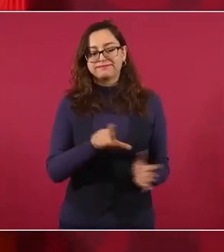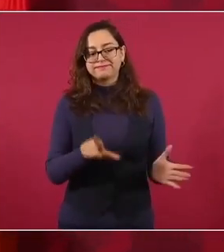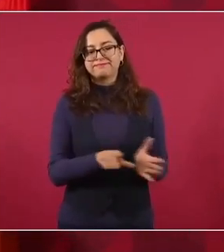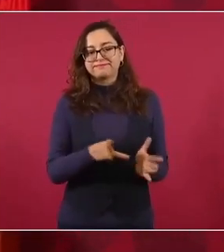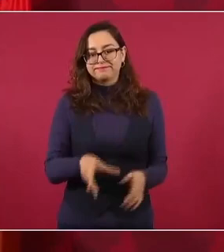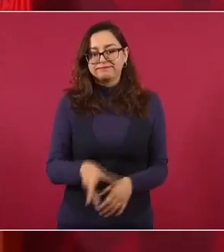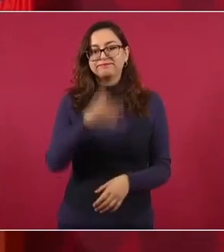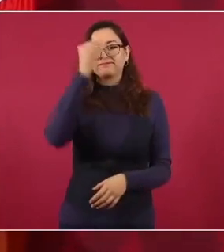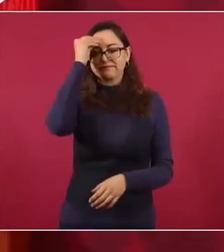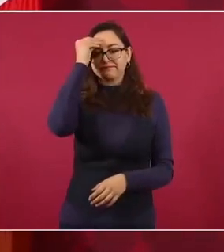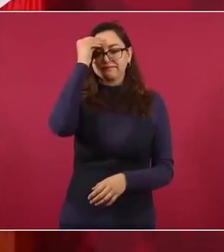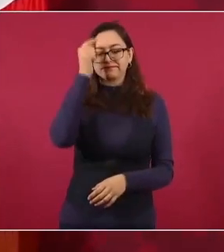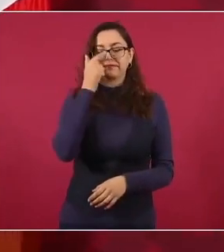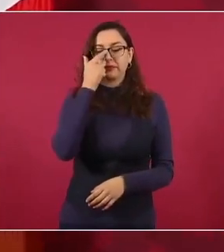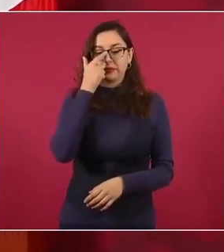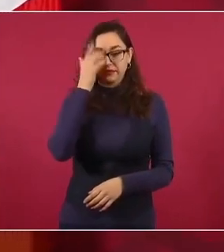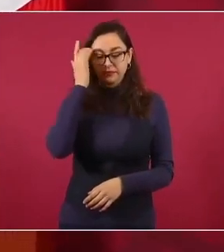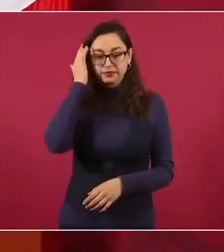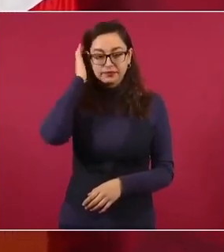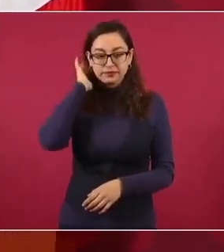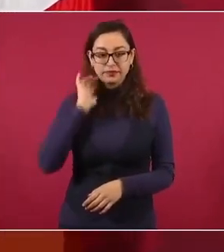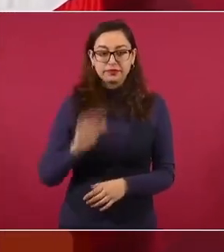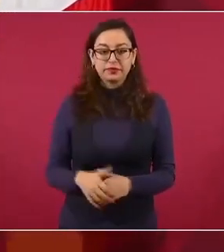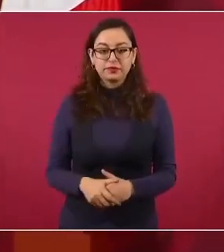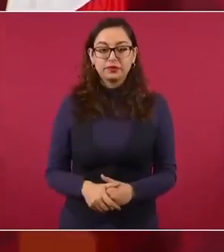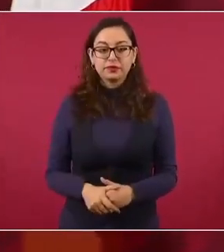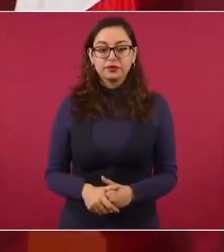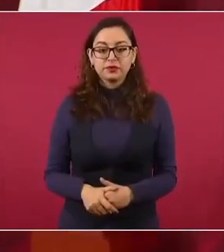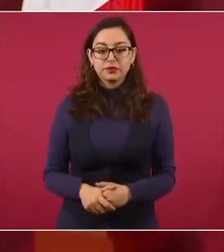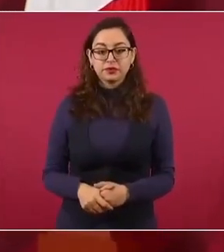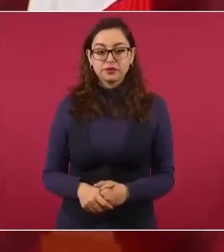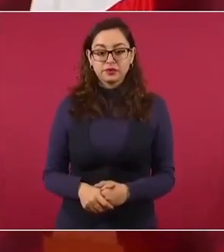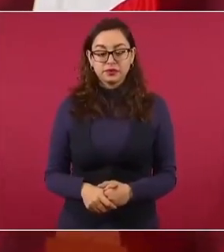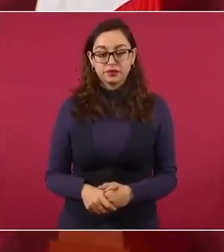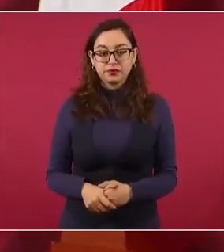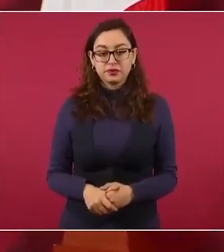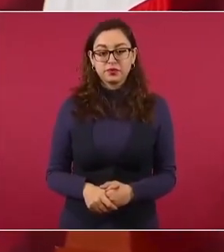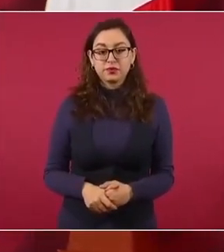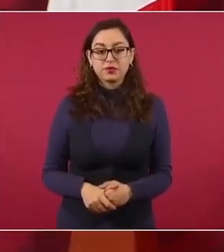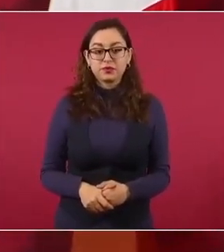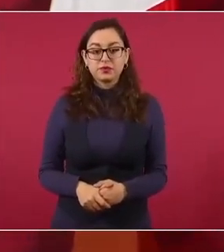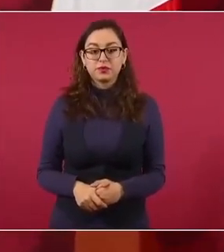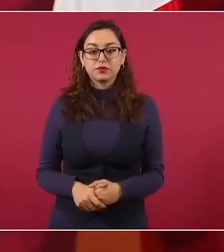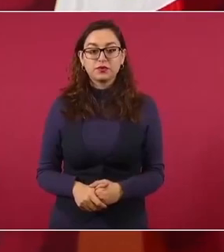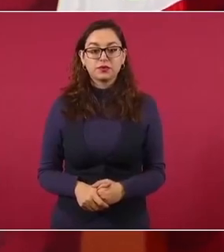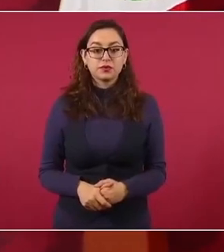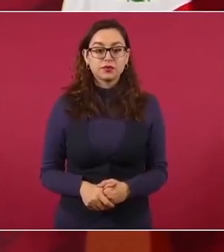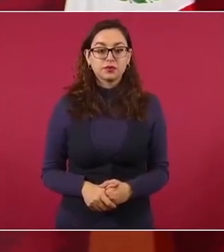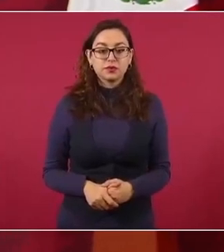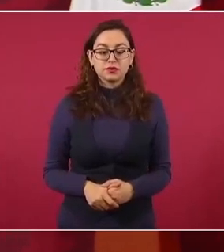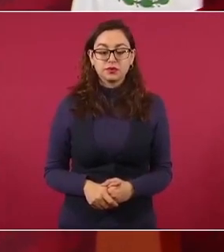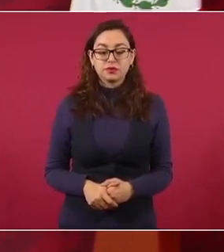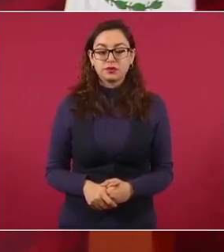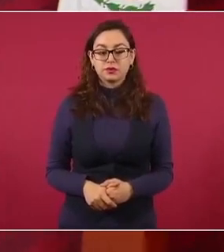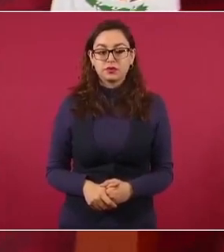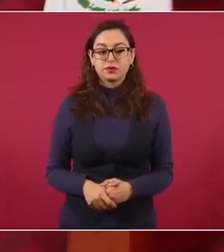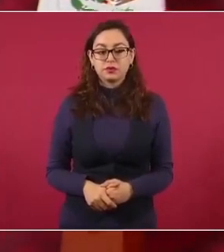Alguien dijo de que las bayonetas servían para muchas cosas,